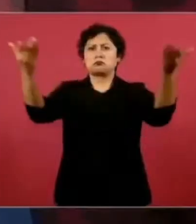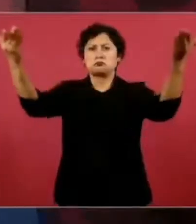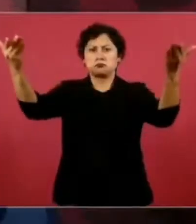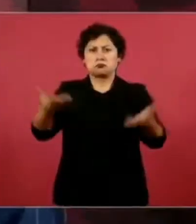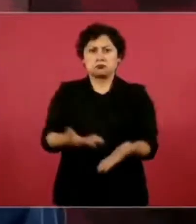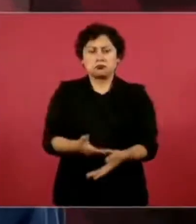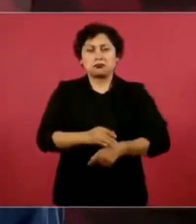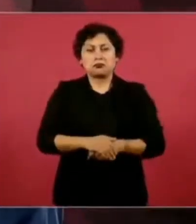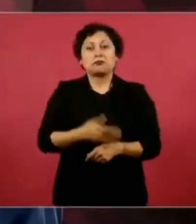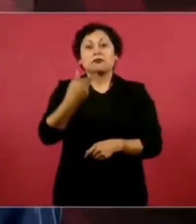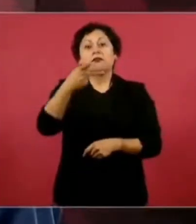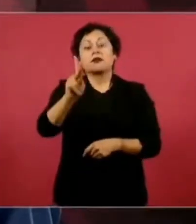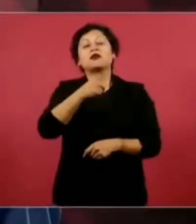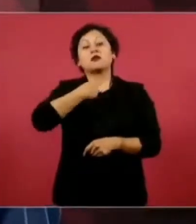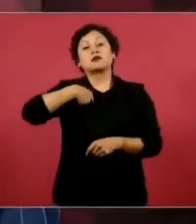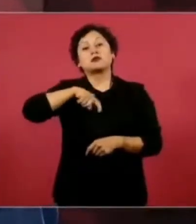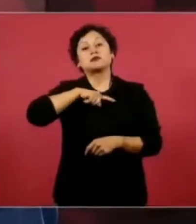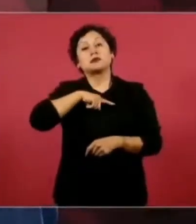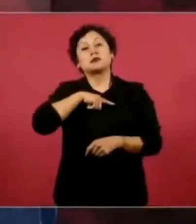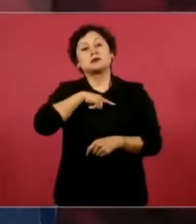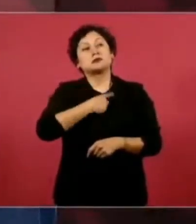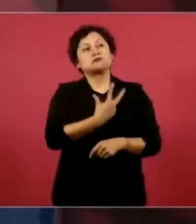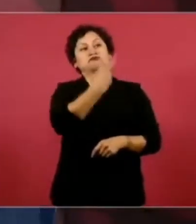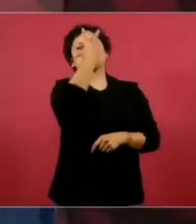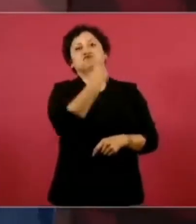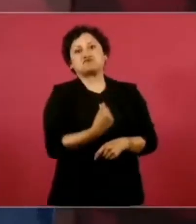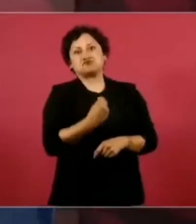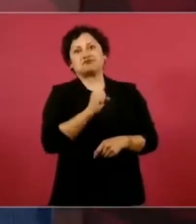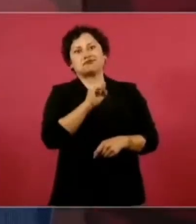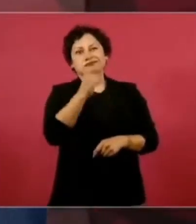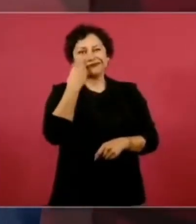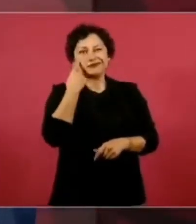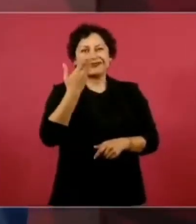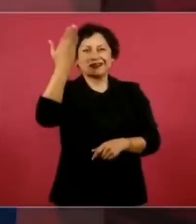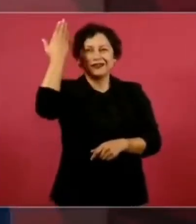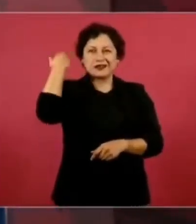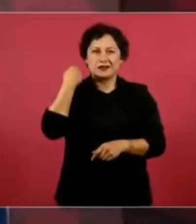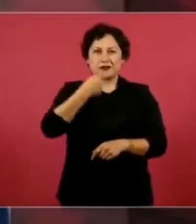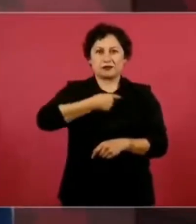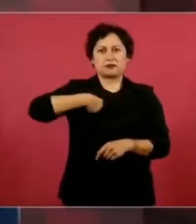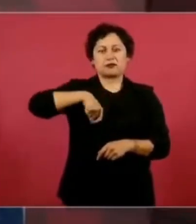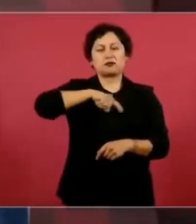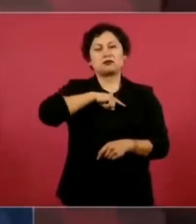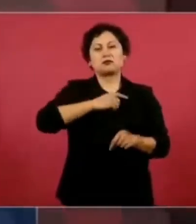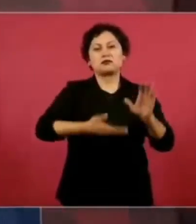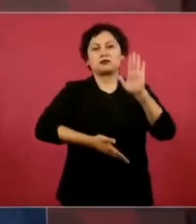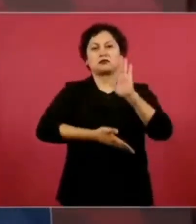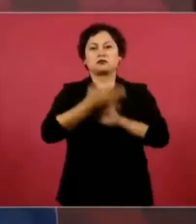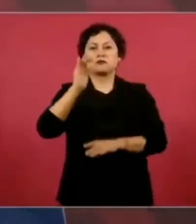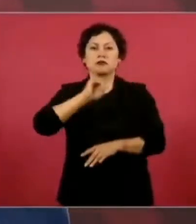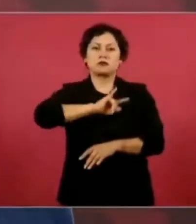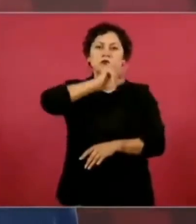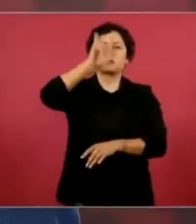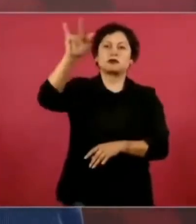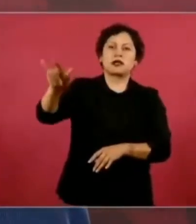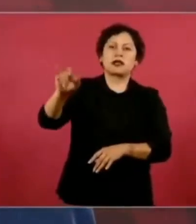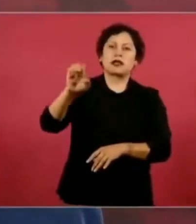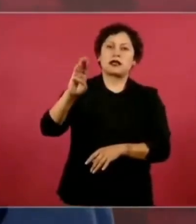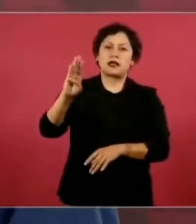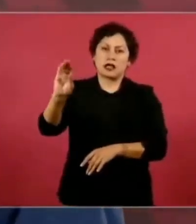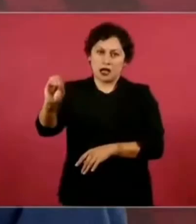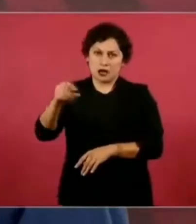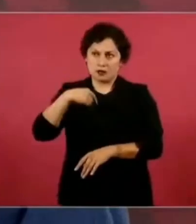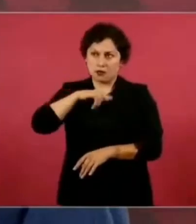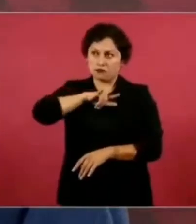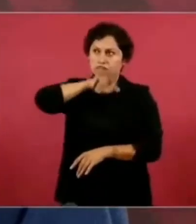cuando fuimos a buscar a Evo, se nos